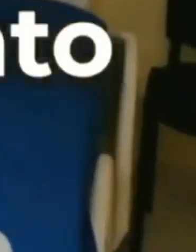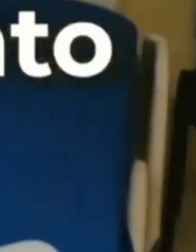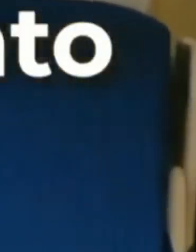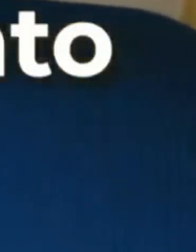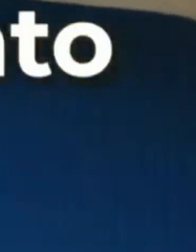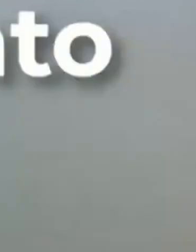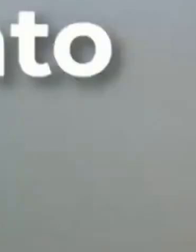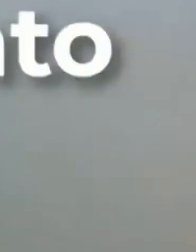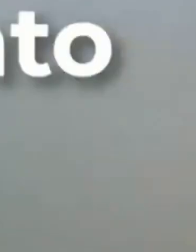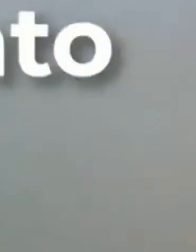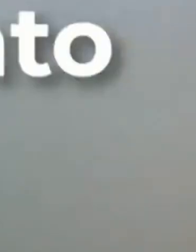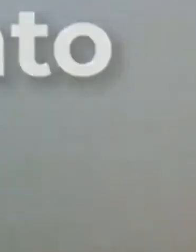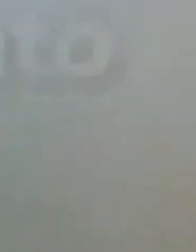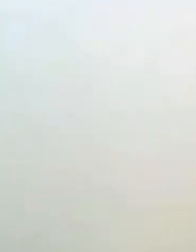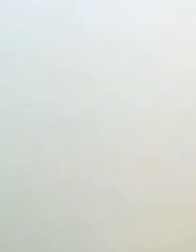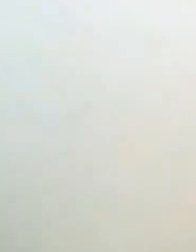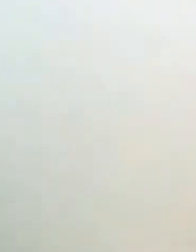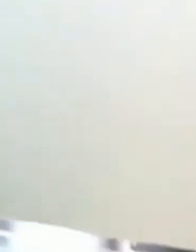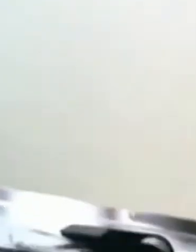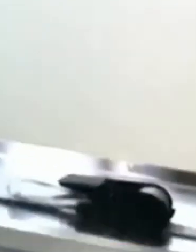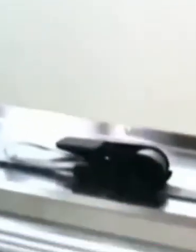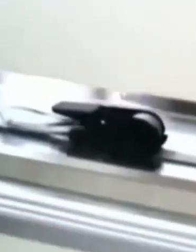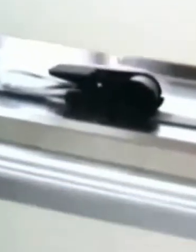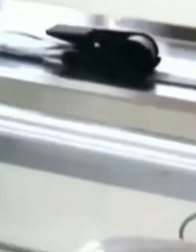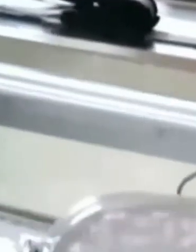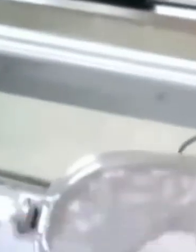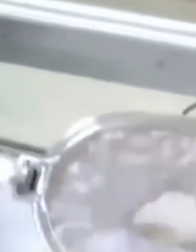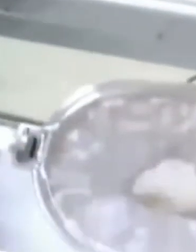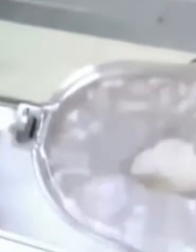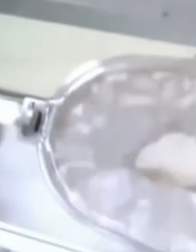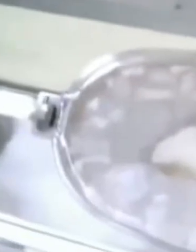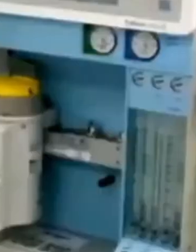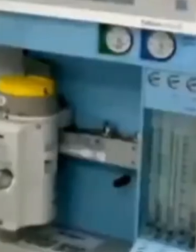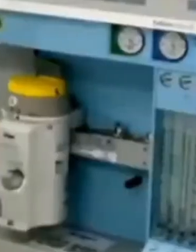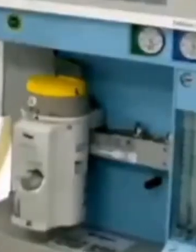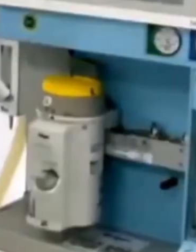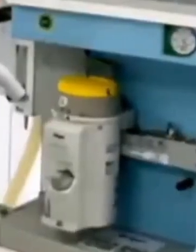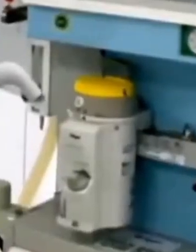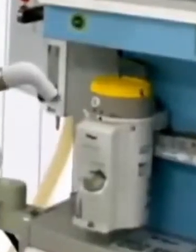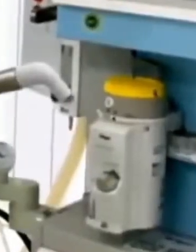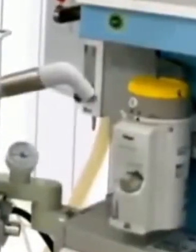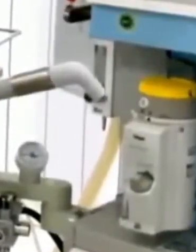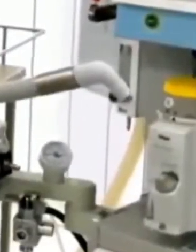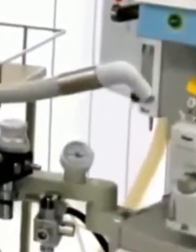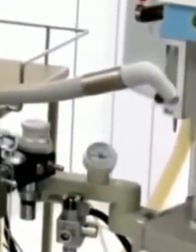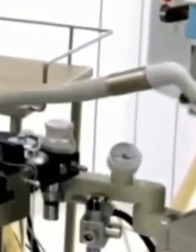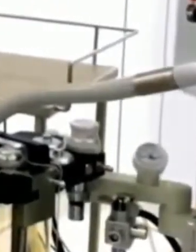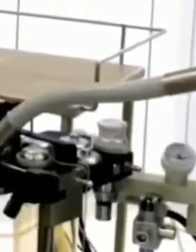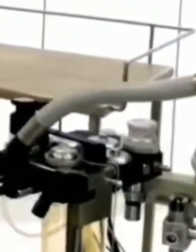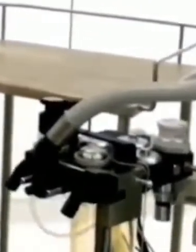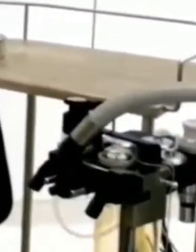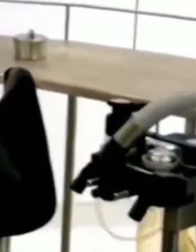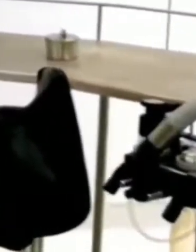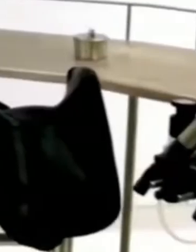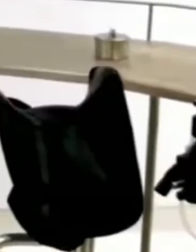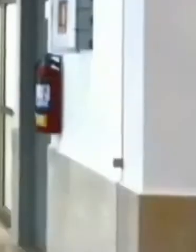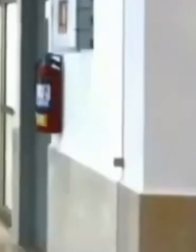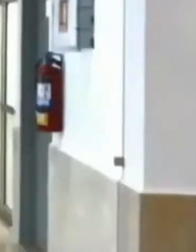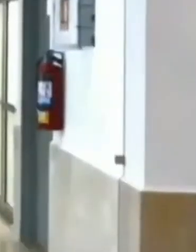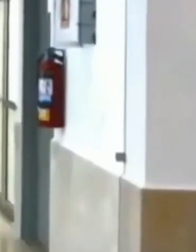urgencias y cirugías, así como para la asistencia médica para pediatría y tecnología centrada en medicina obstétrica.